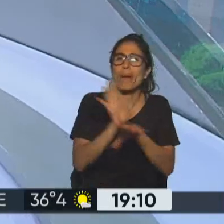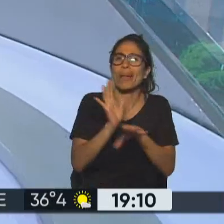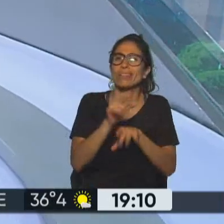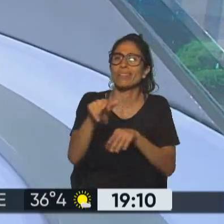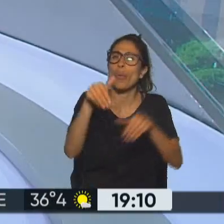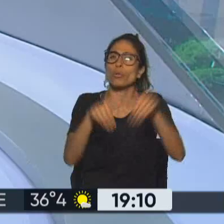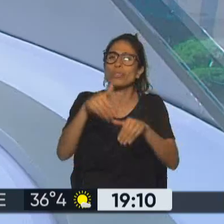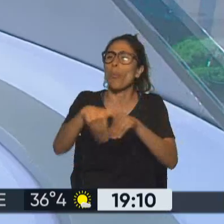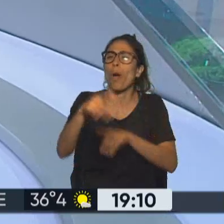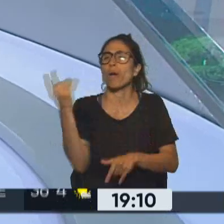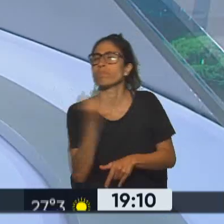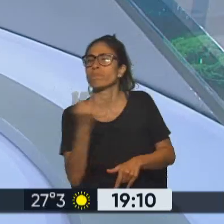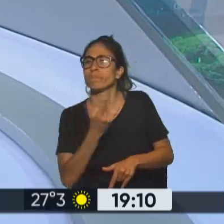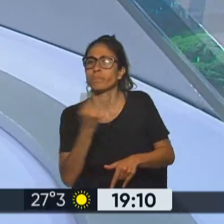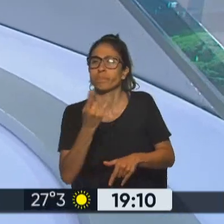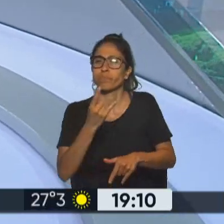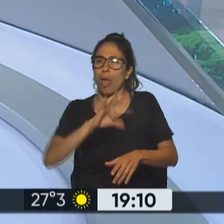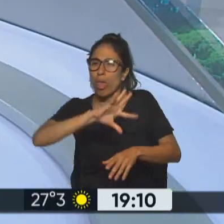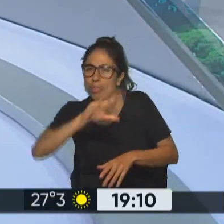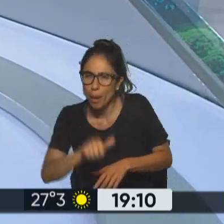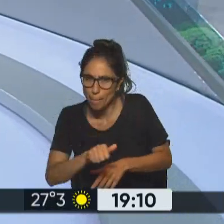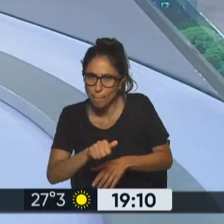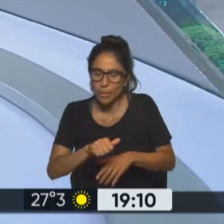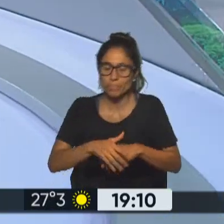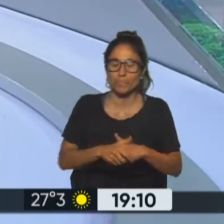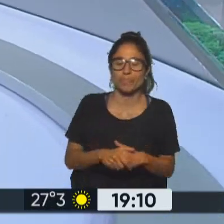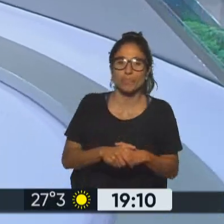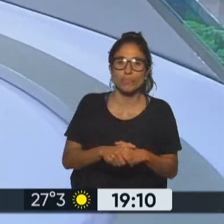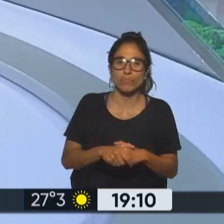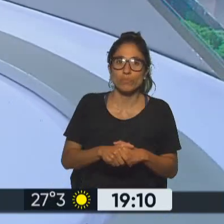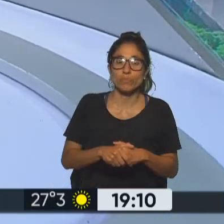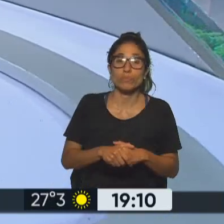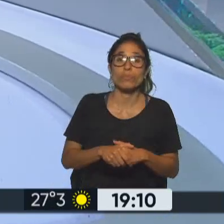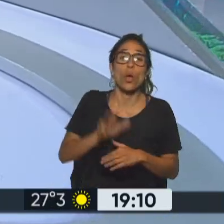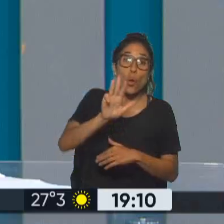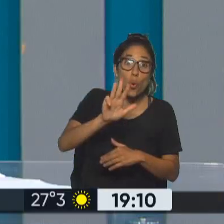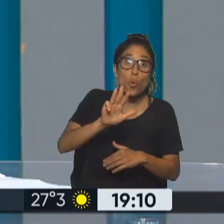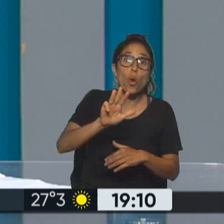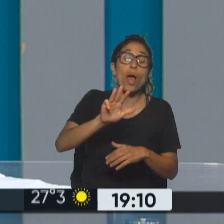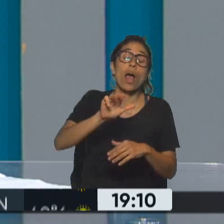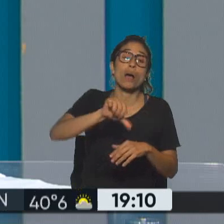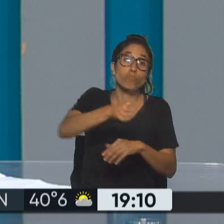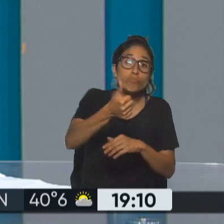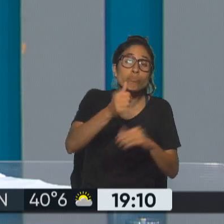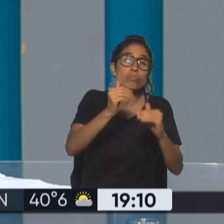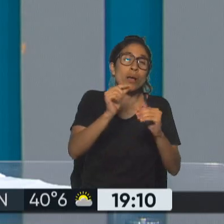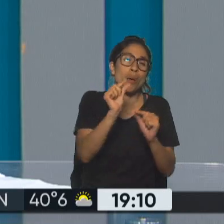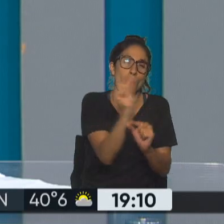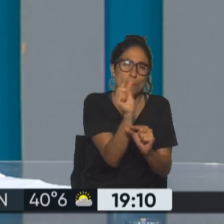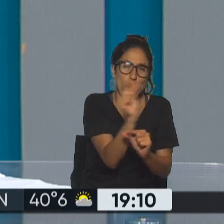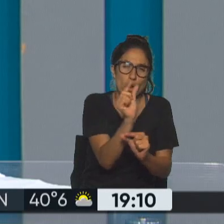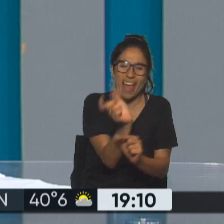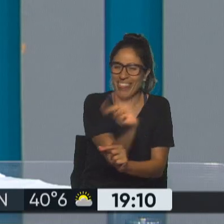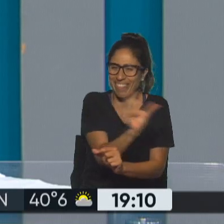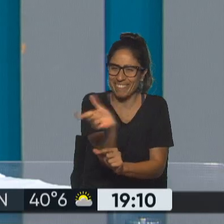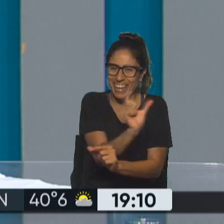Trump se esperó esto también después de cuando ganó en la segunda vuelta Lula da Silva que recordemos que fue por un porcentaje muy pequeño en torno